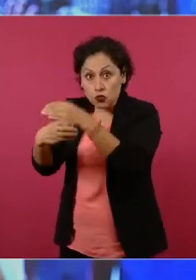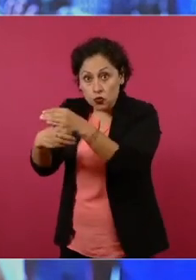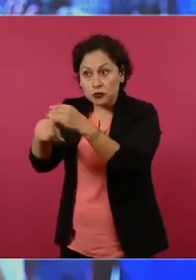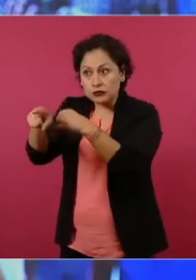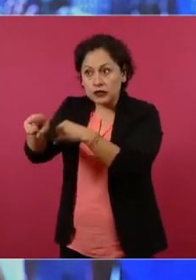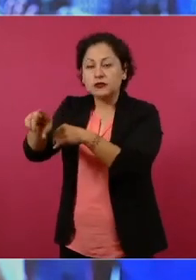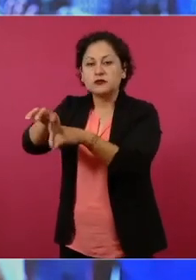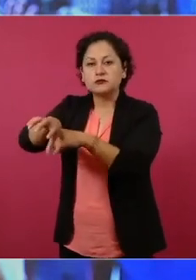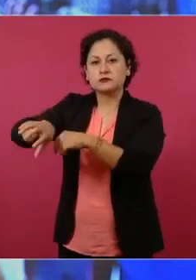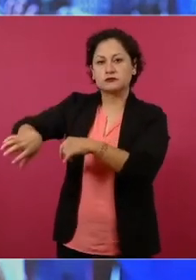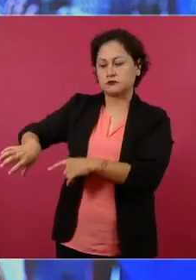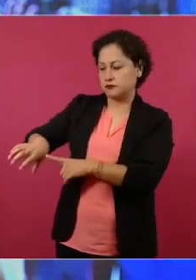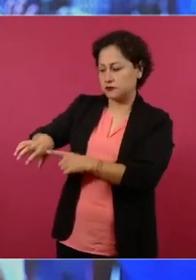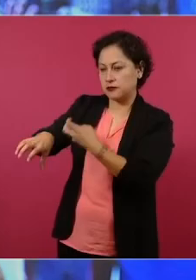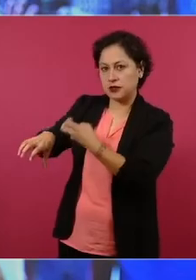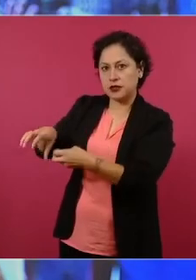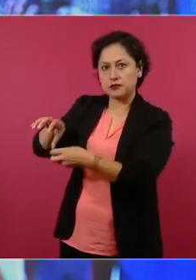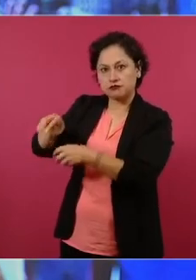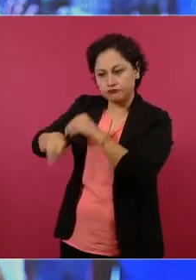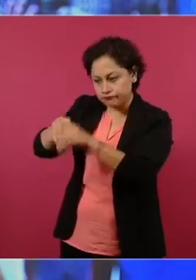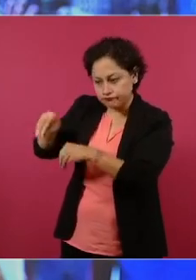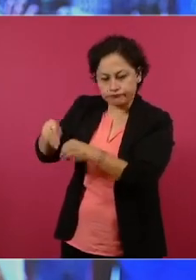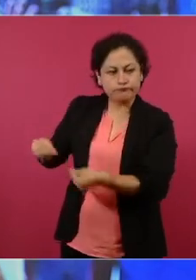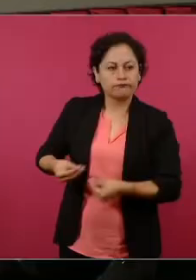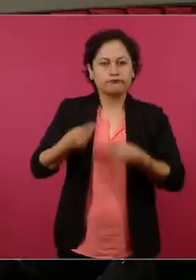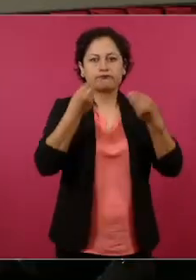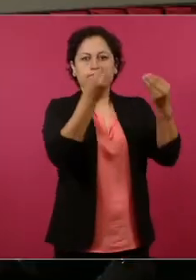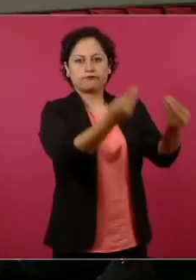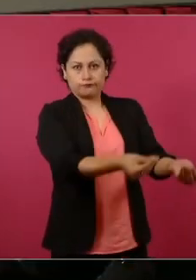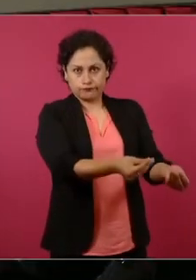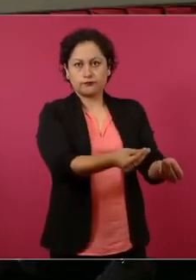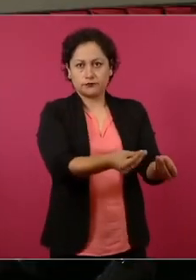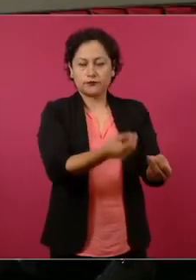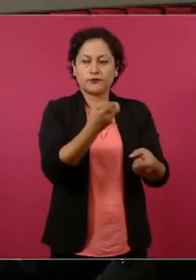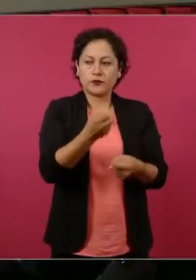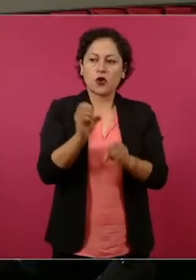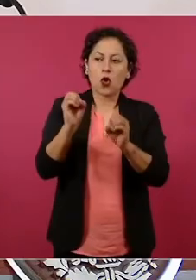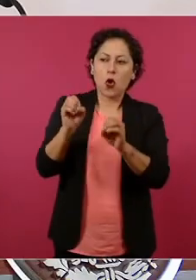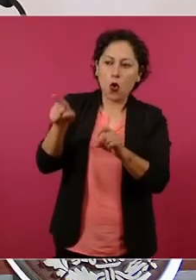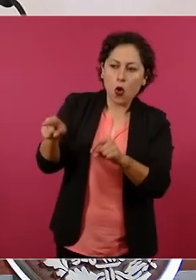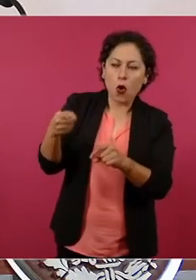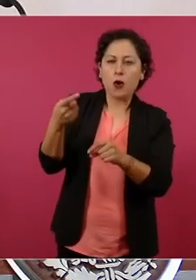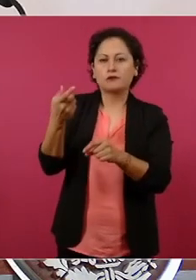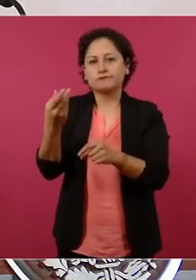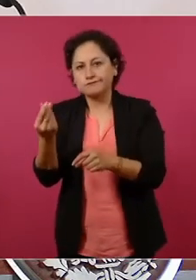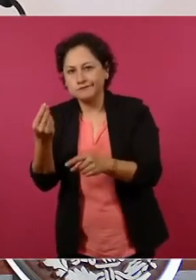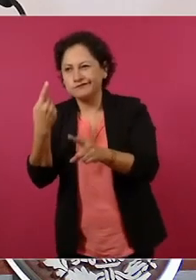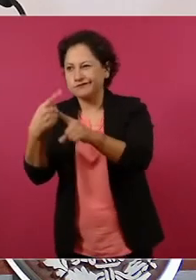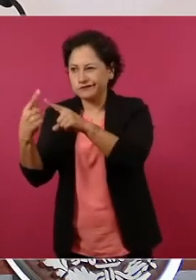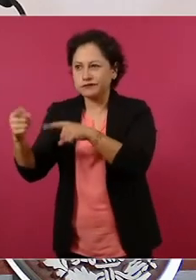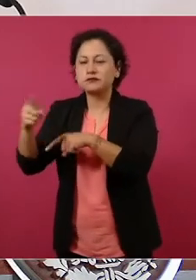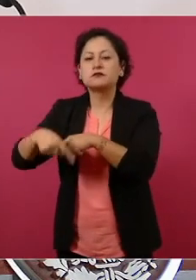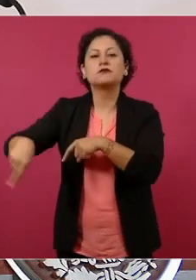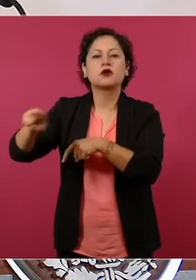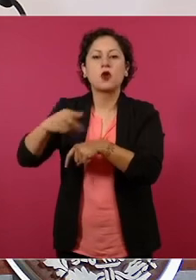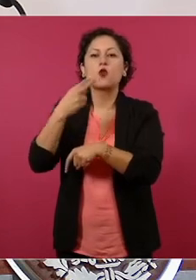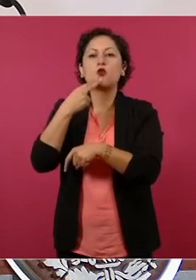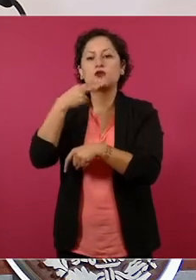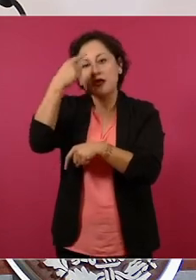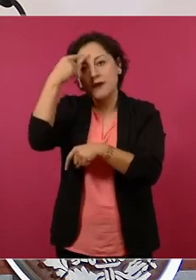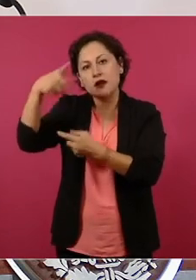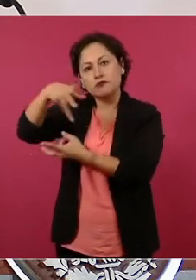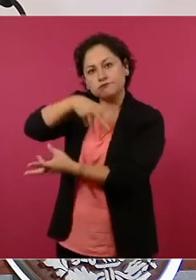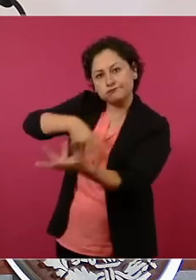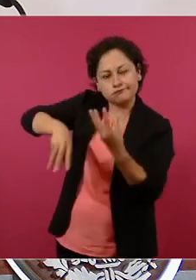Entonces, se hacen estos decomisos y pues de qué se trata, de qué se tratan